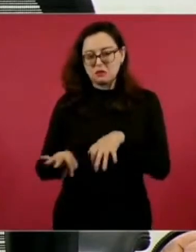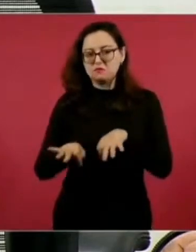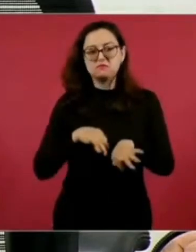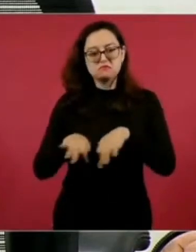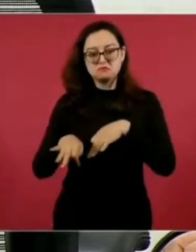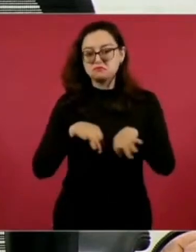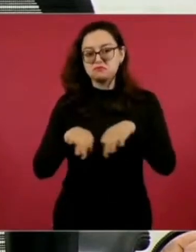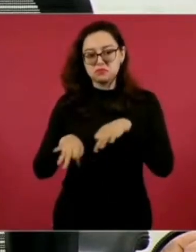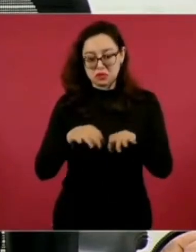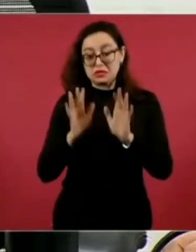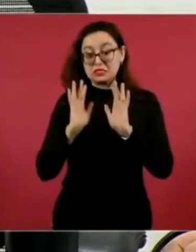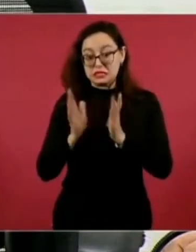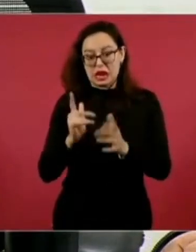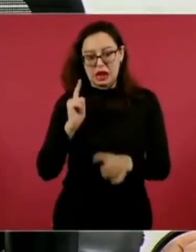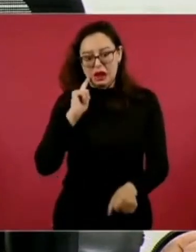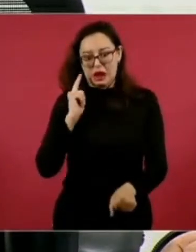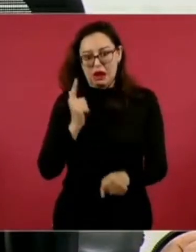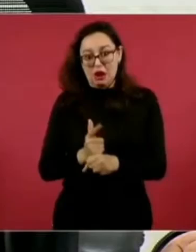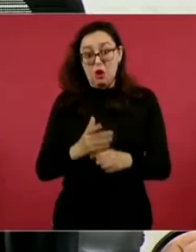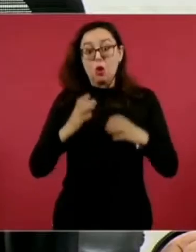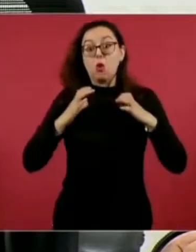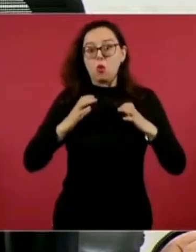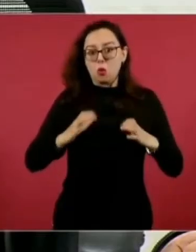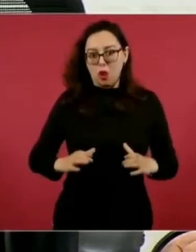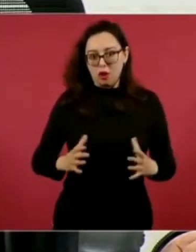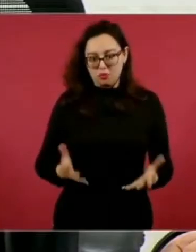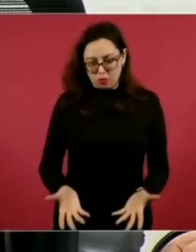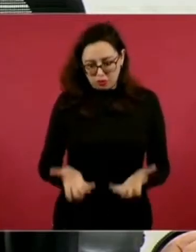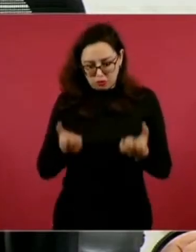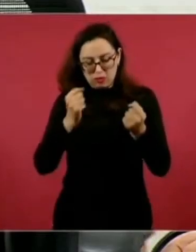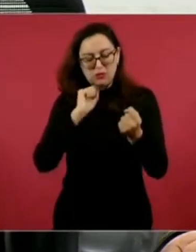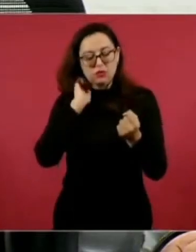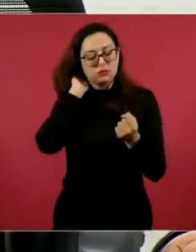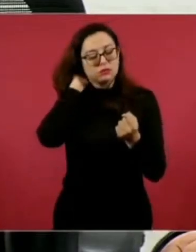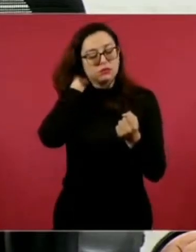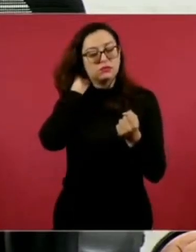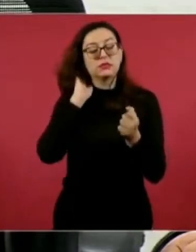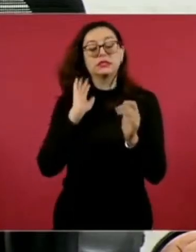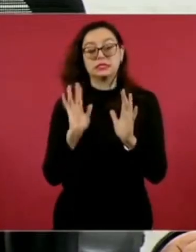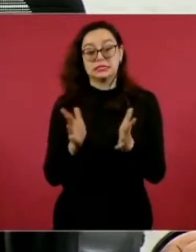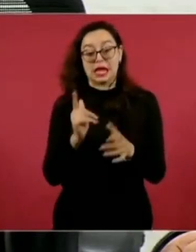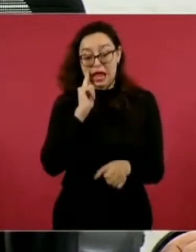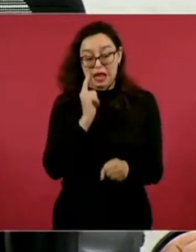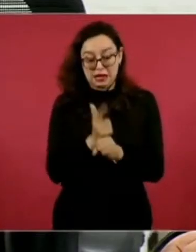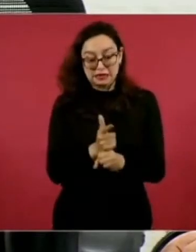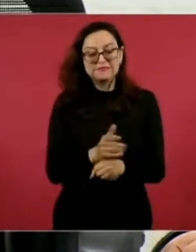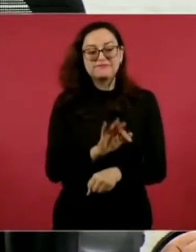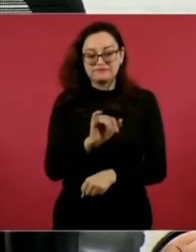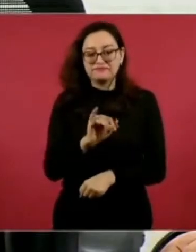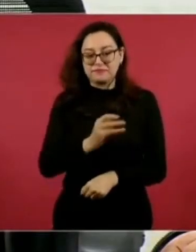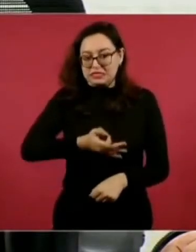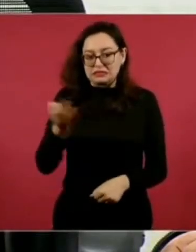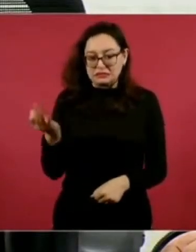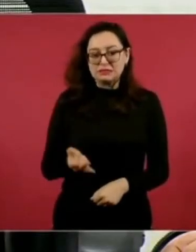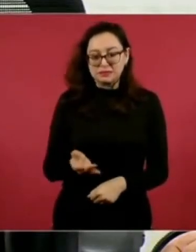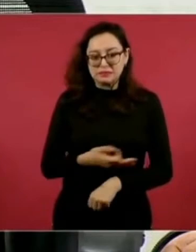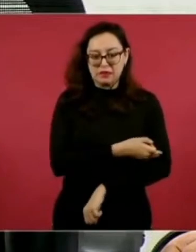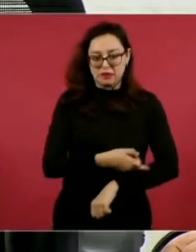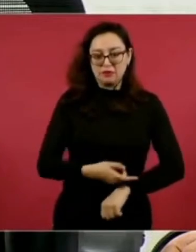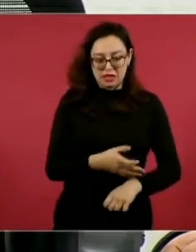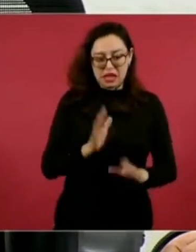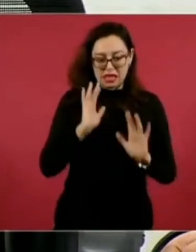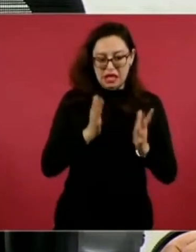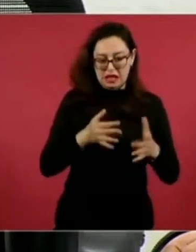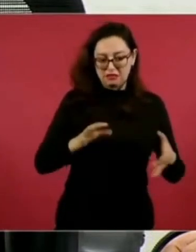con el hallazgo tan importante de un cuerpo recuperado que ya fue identificado y se va a continuar en ambas minas